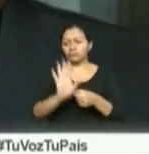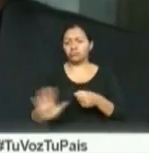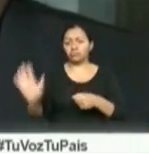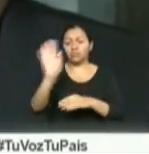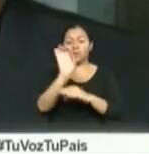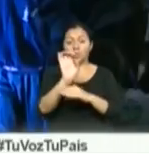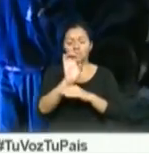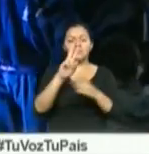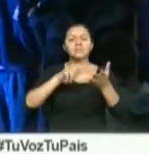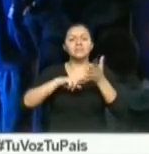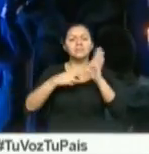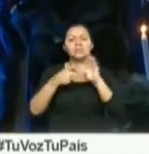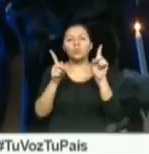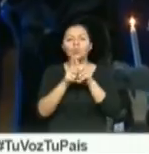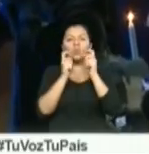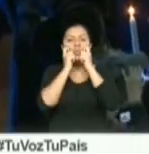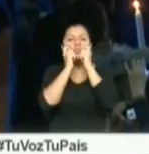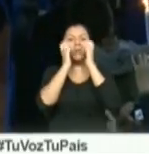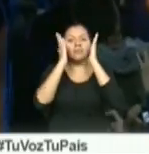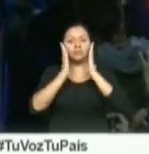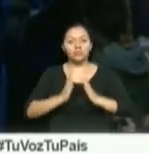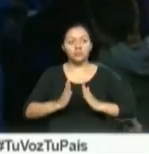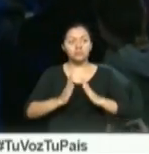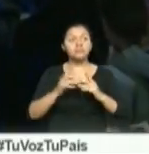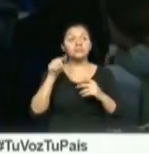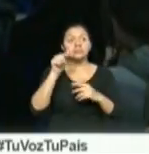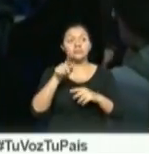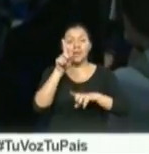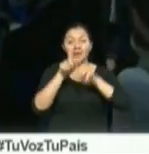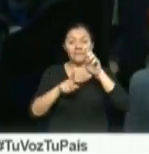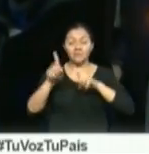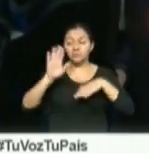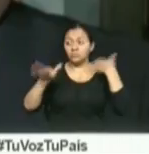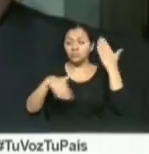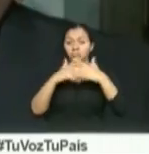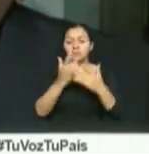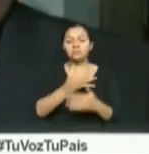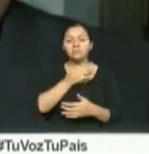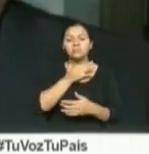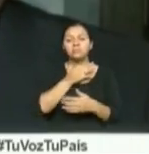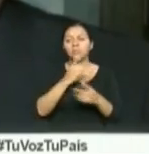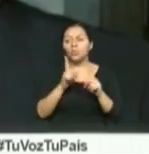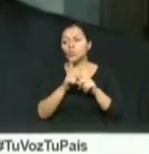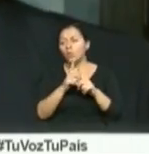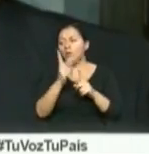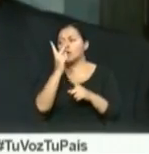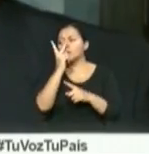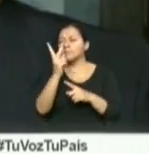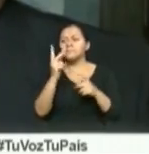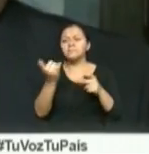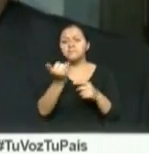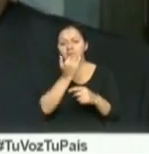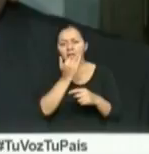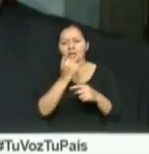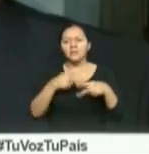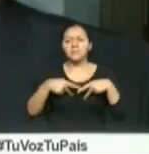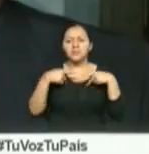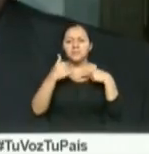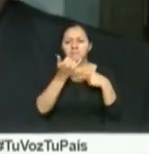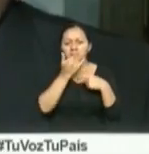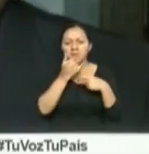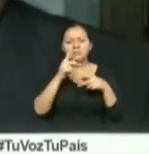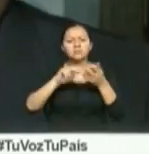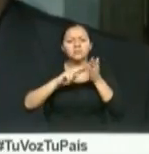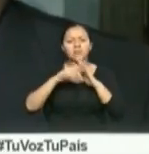significa la humanidad. Es decir, deshumanidad que a veces está caída, es cierto, porque va a haber una simbología incluso del traje